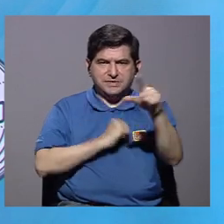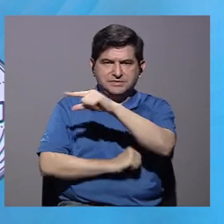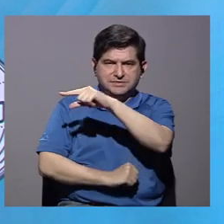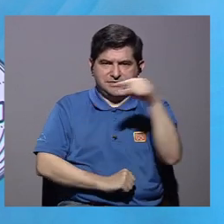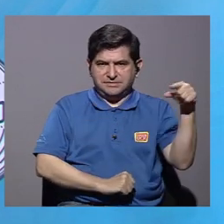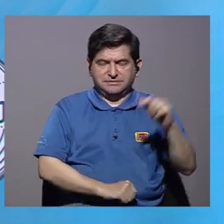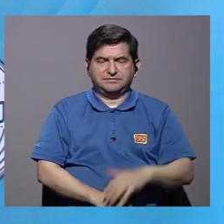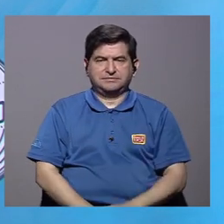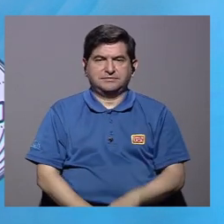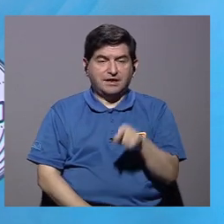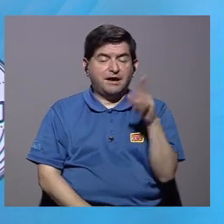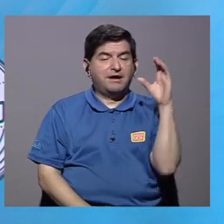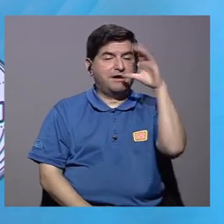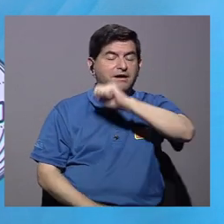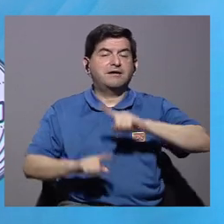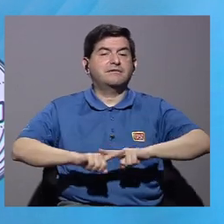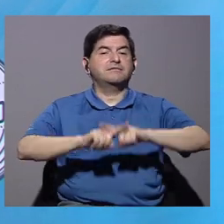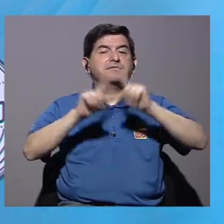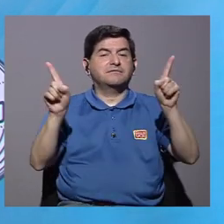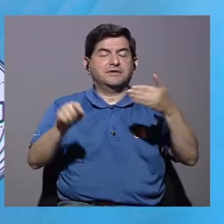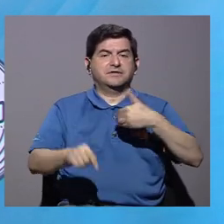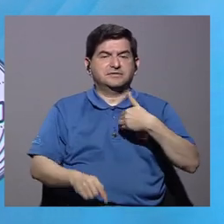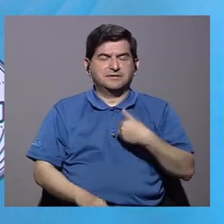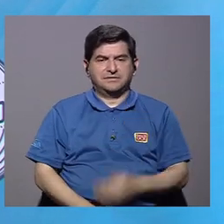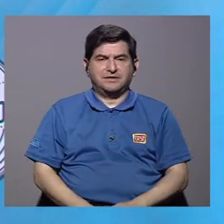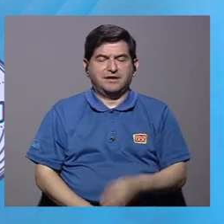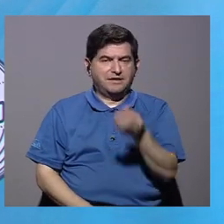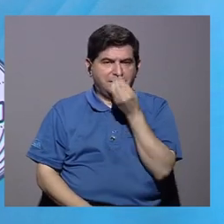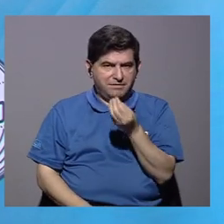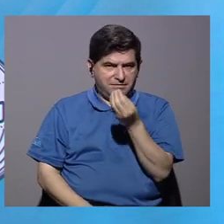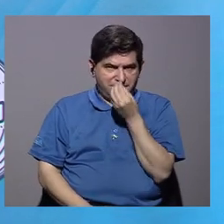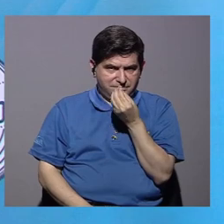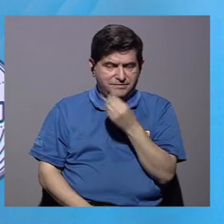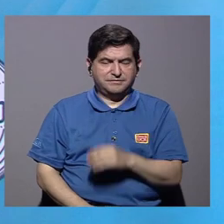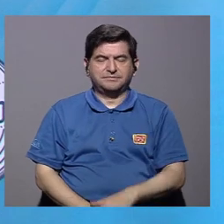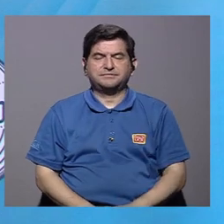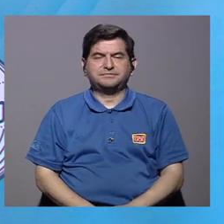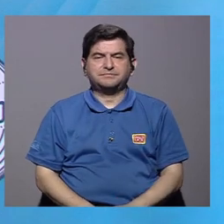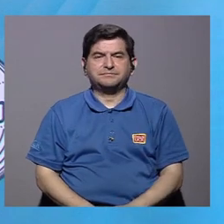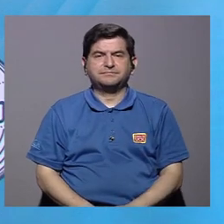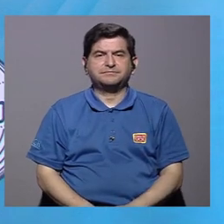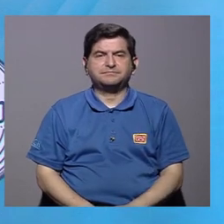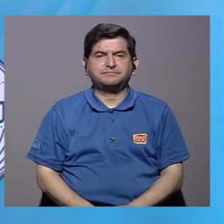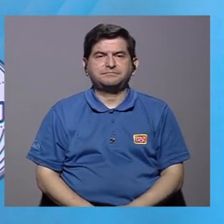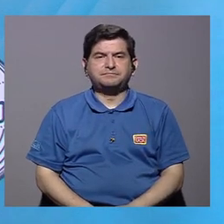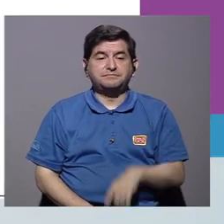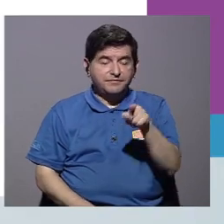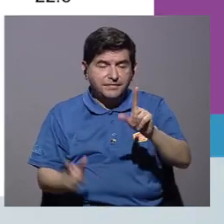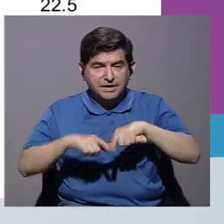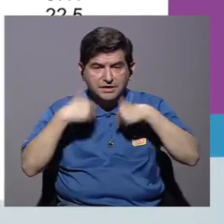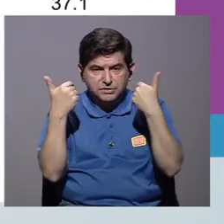lo consumen 6.6 veces por semana. Es donde se ve la diferencia entre consumo.